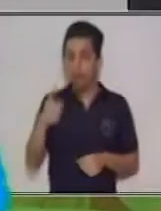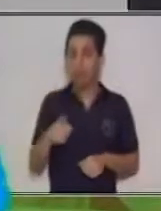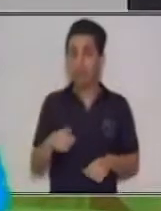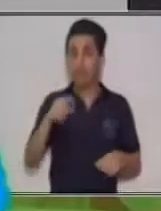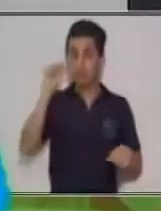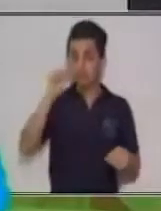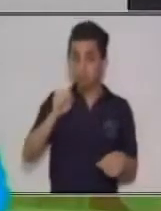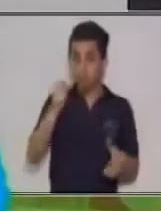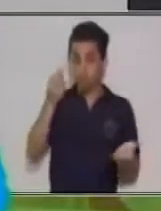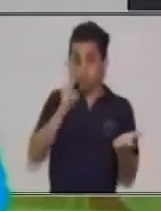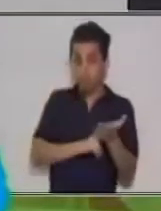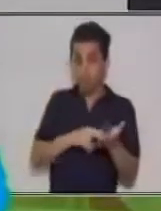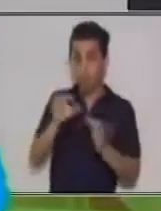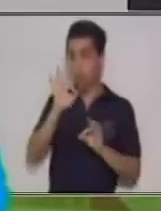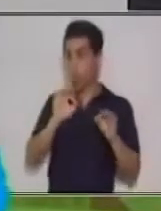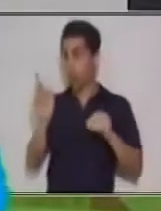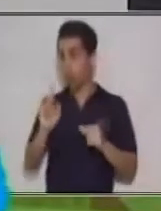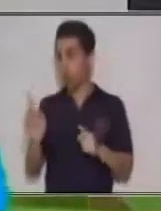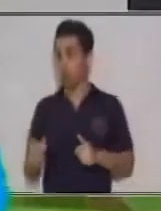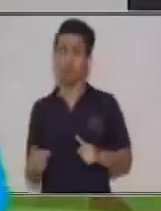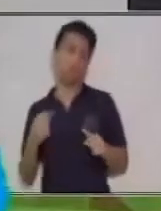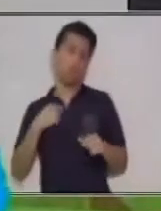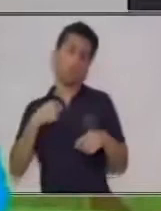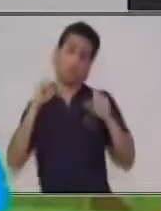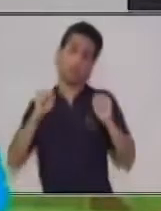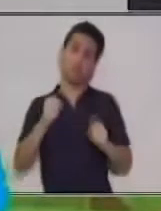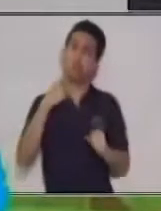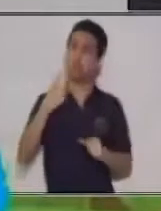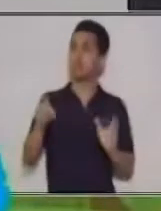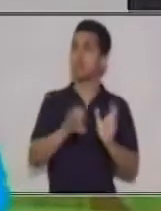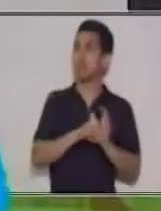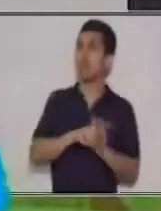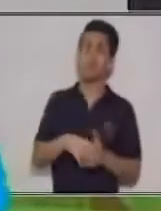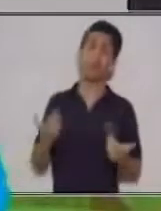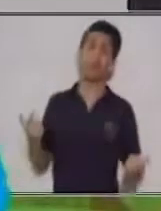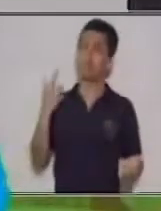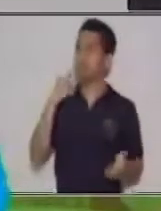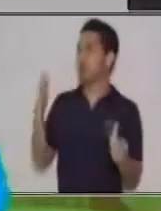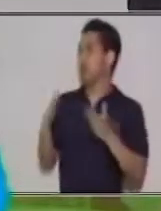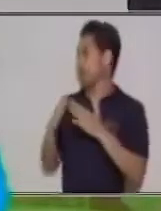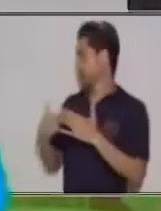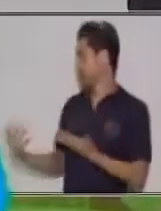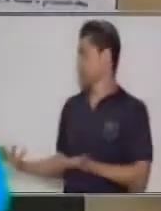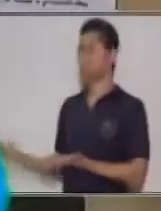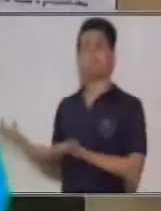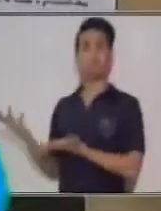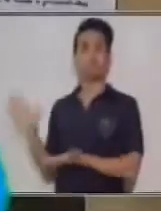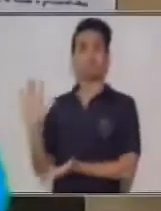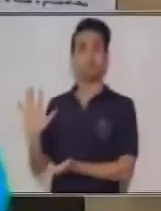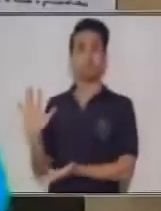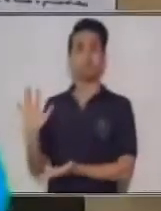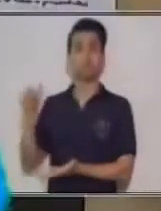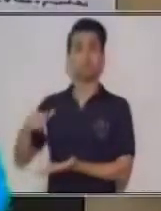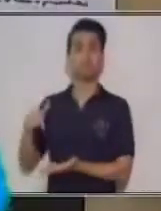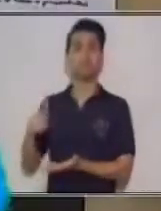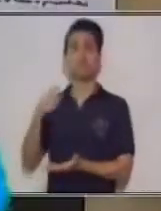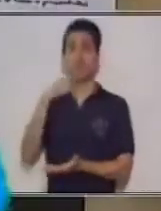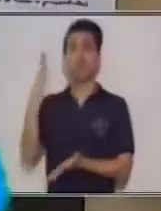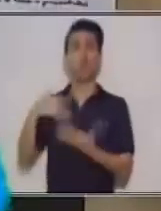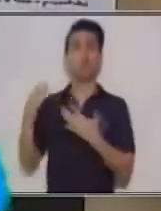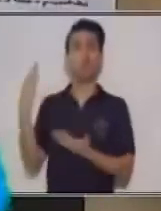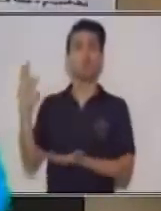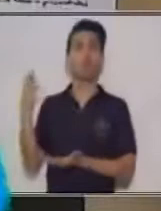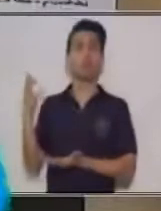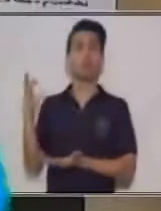indicar la casa o la maqueta de Aprendo en Casa es de color celeste. Recuerde que la función referencial